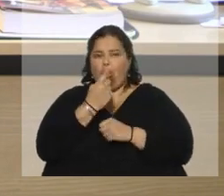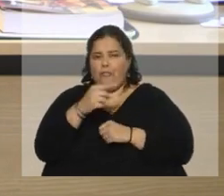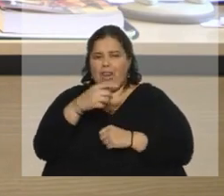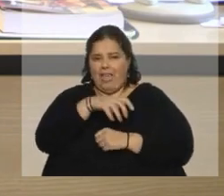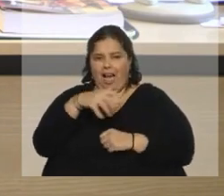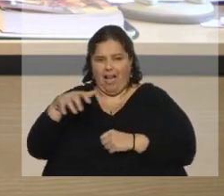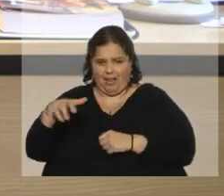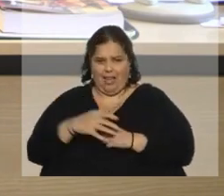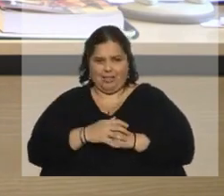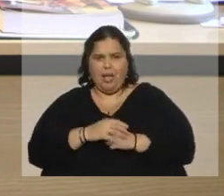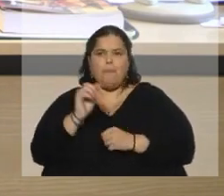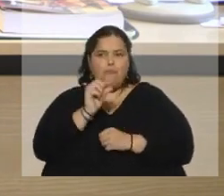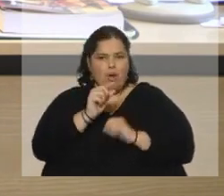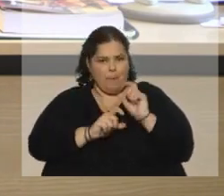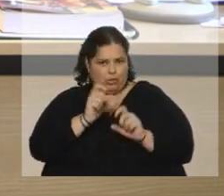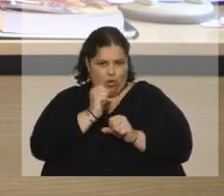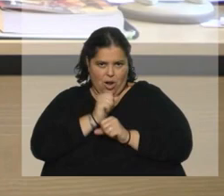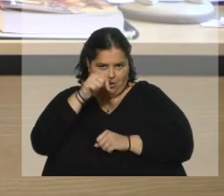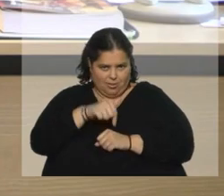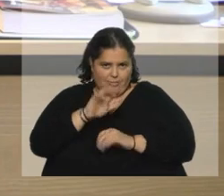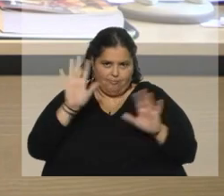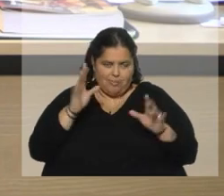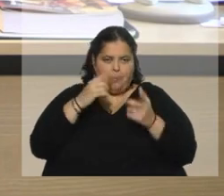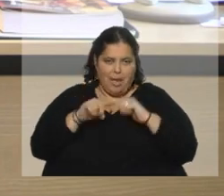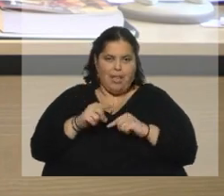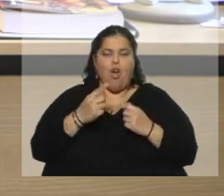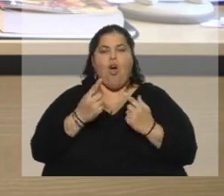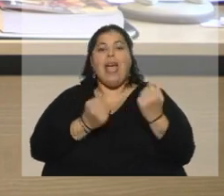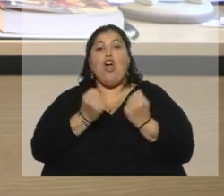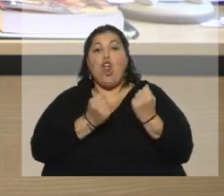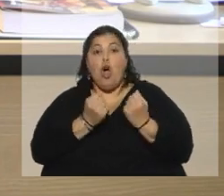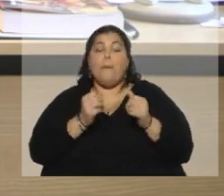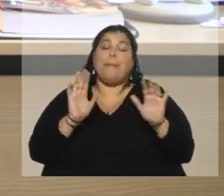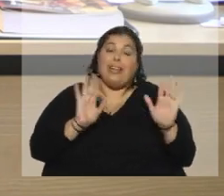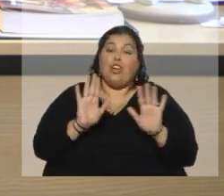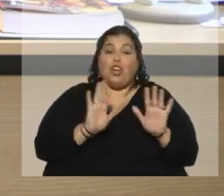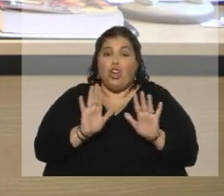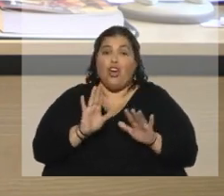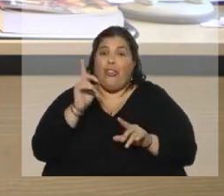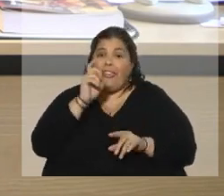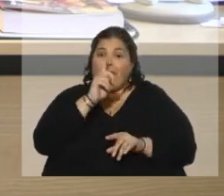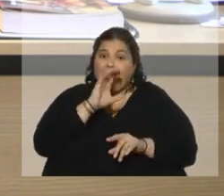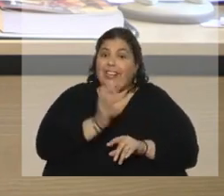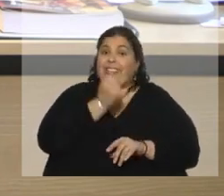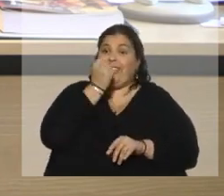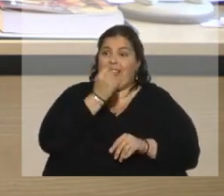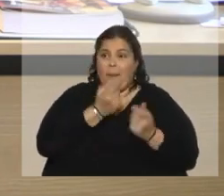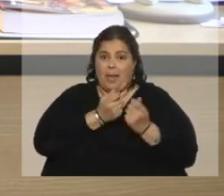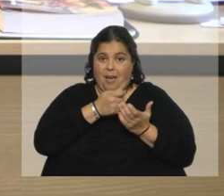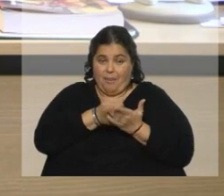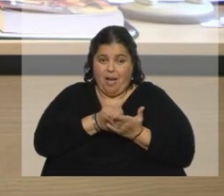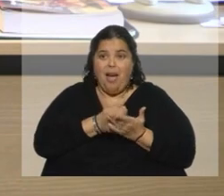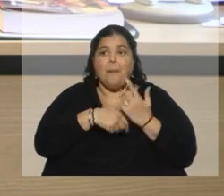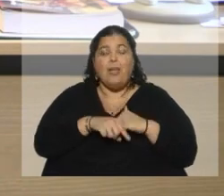humanos descasos que disponemos y recursos económicos que siempre también son difíciles de encontrar. Lo que estamos